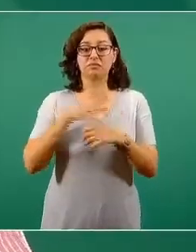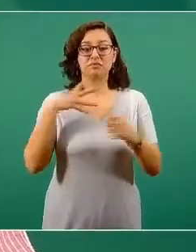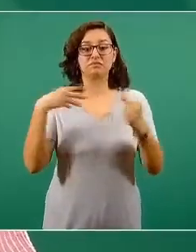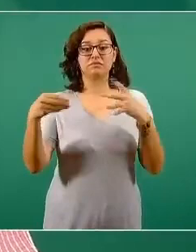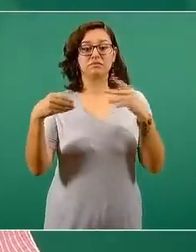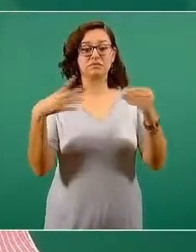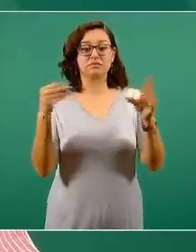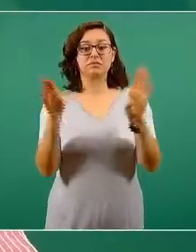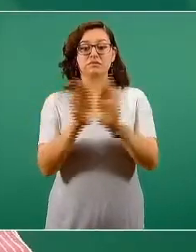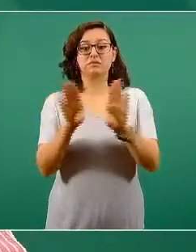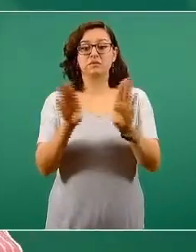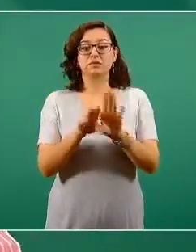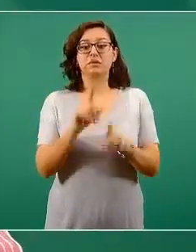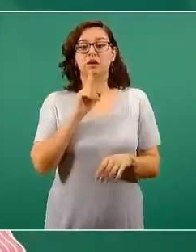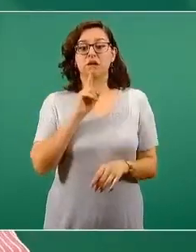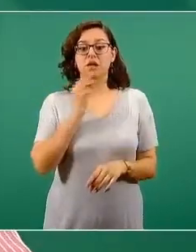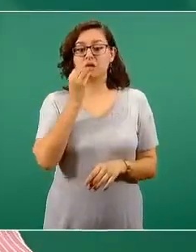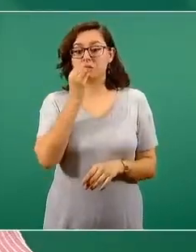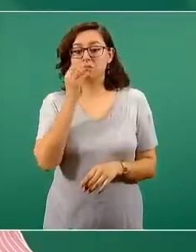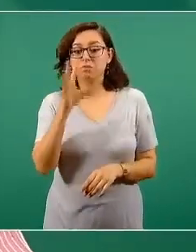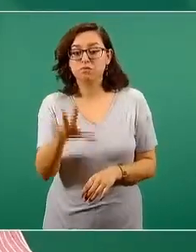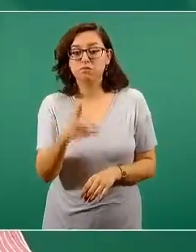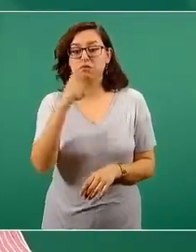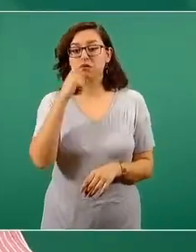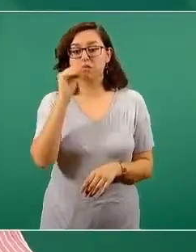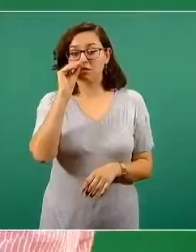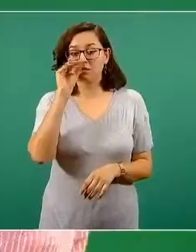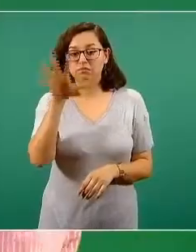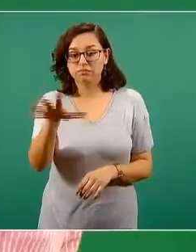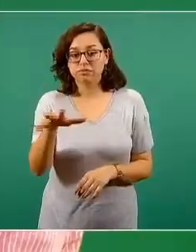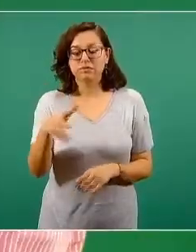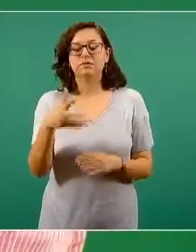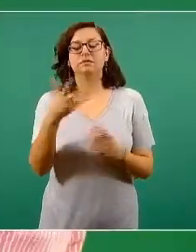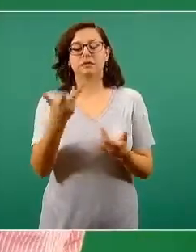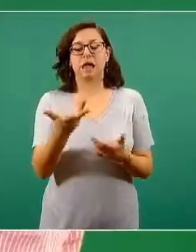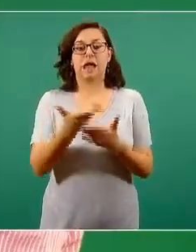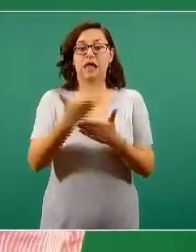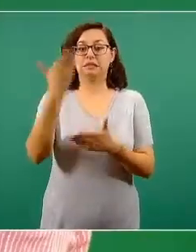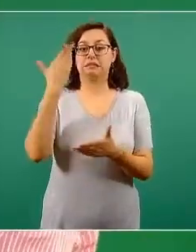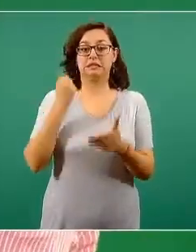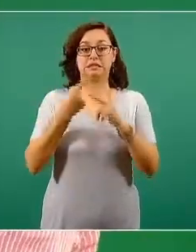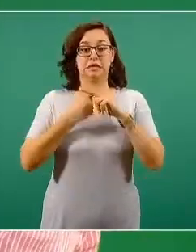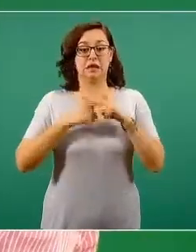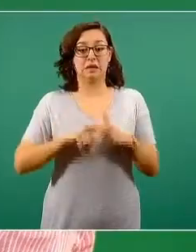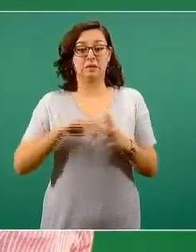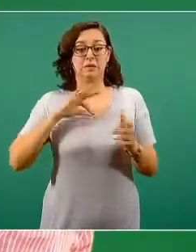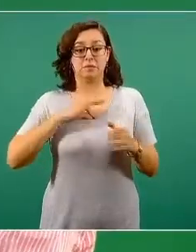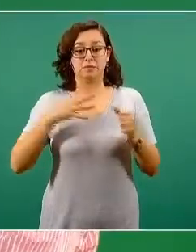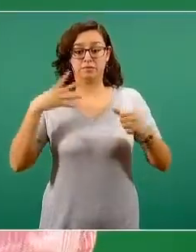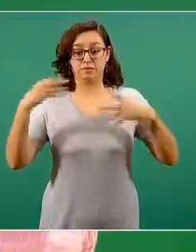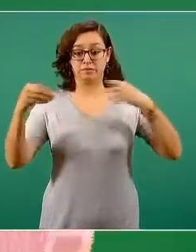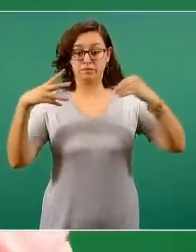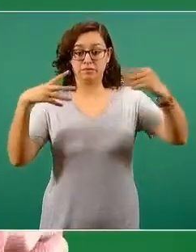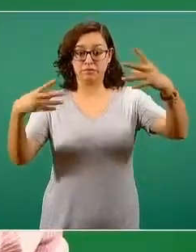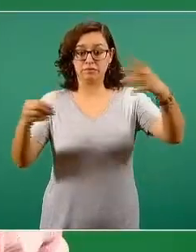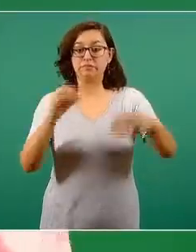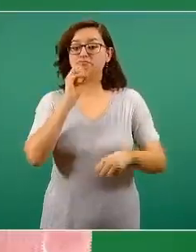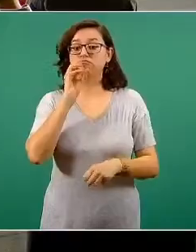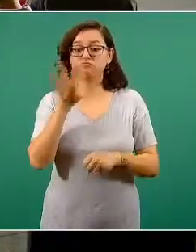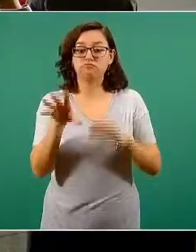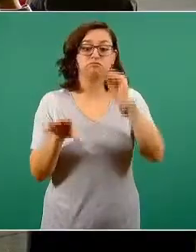respiratoria, al inicio de la epidemia hablábamos sobre todo de esa y también de la transmisión a través de objetos